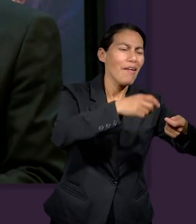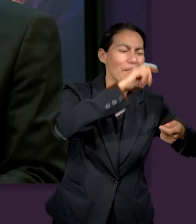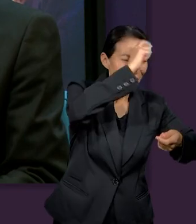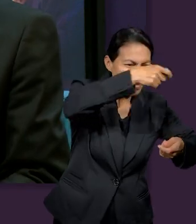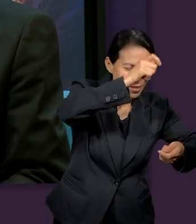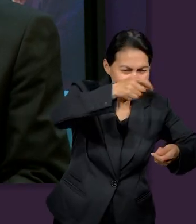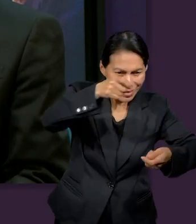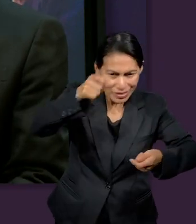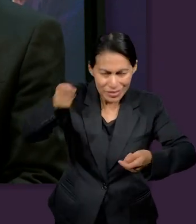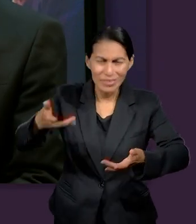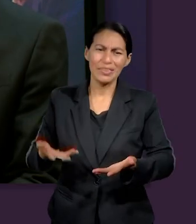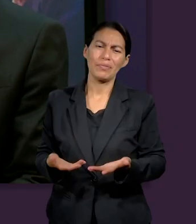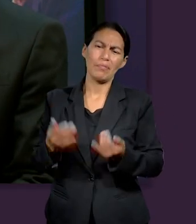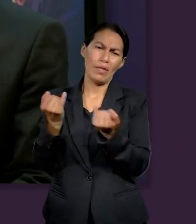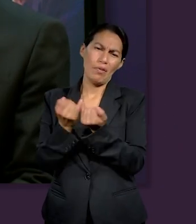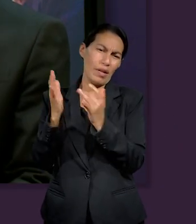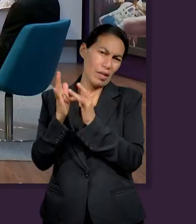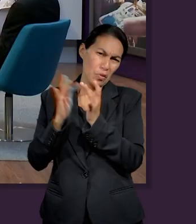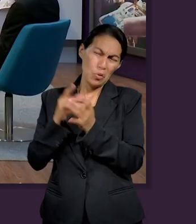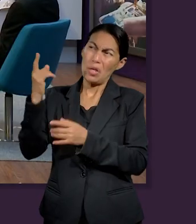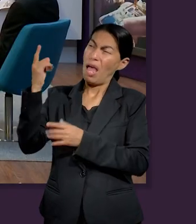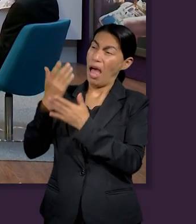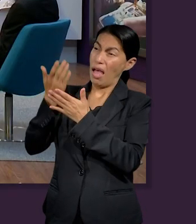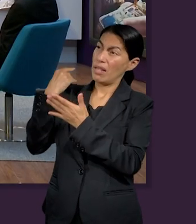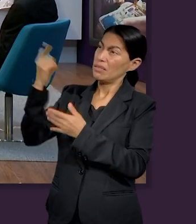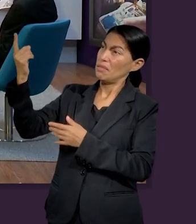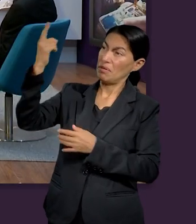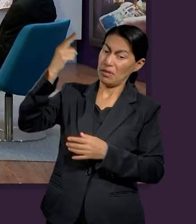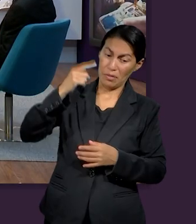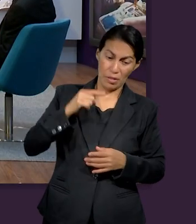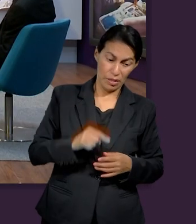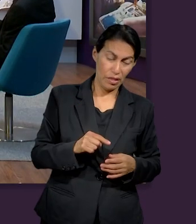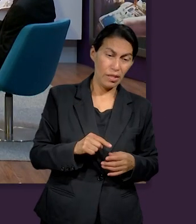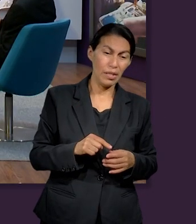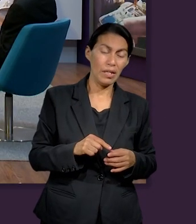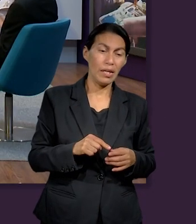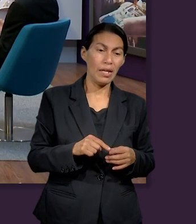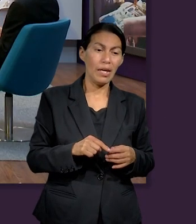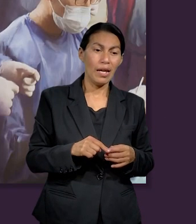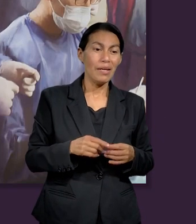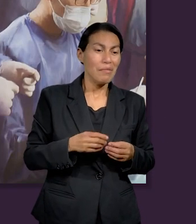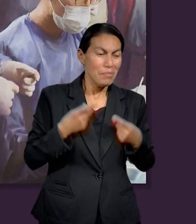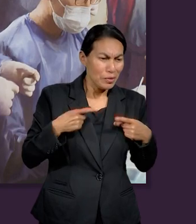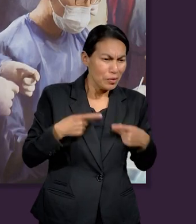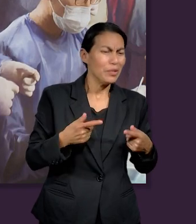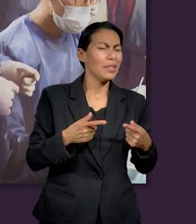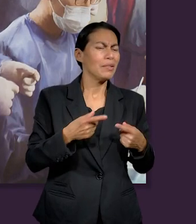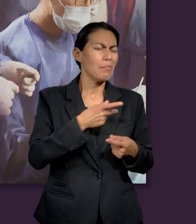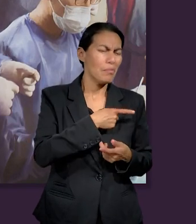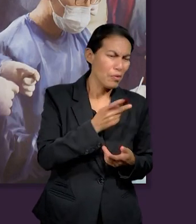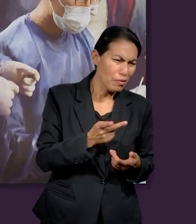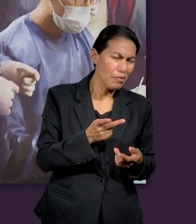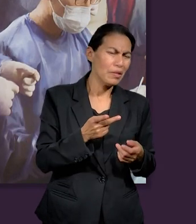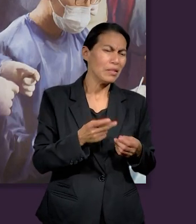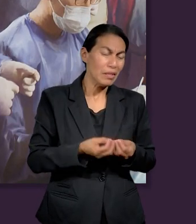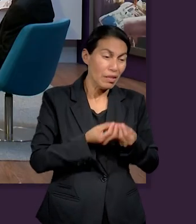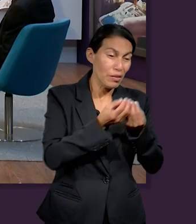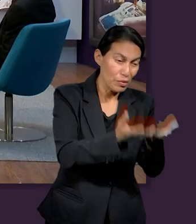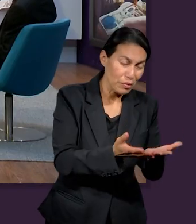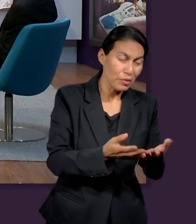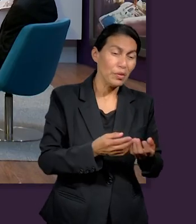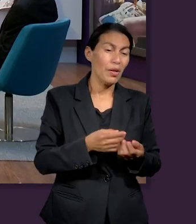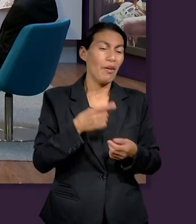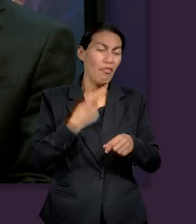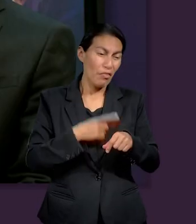Dios lo demostró cuando Jesús vino a la tierra, y no solo nos liberó o liberó a las personas de enfermedades, de